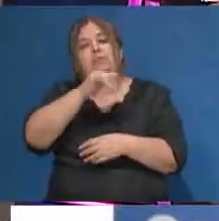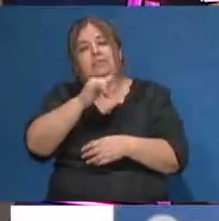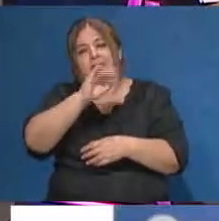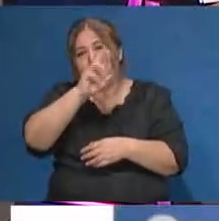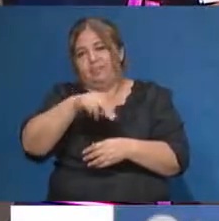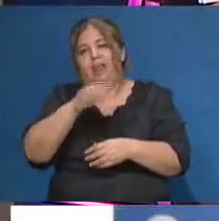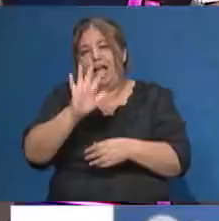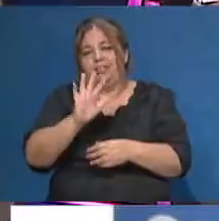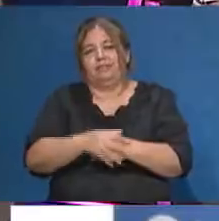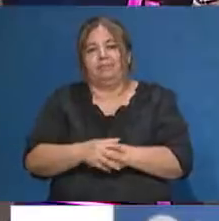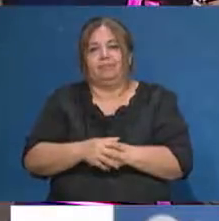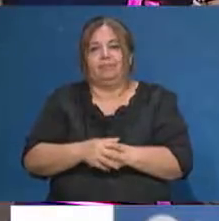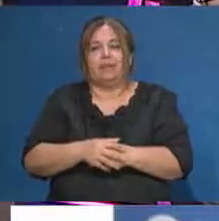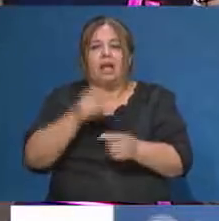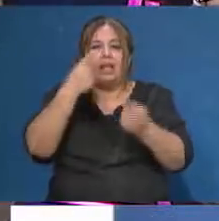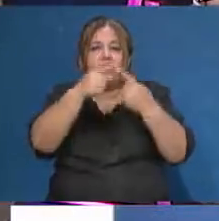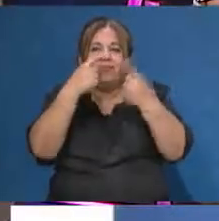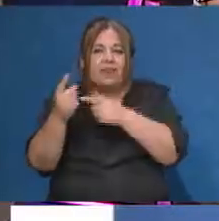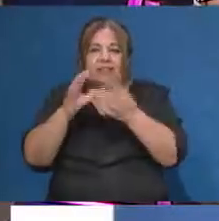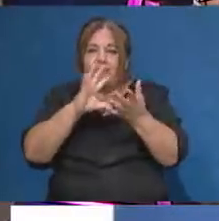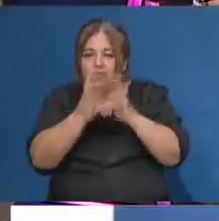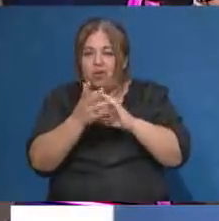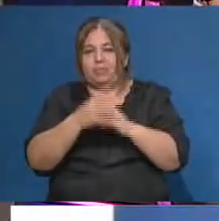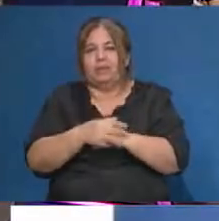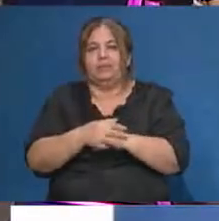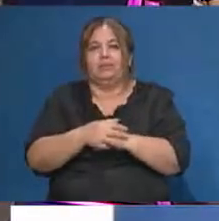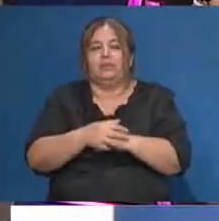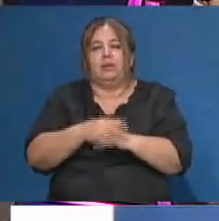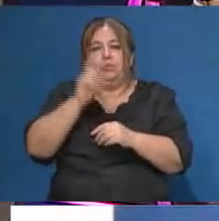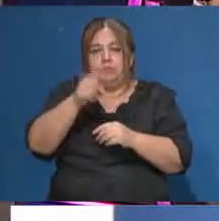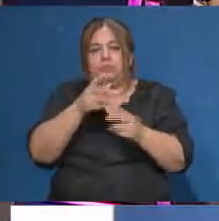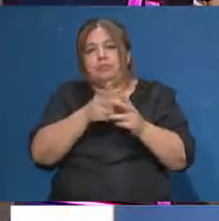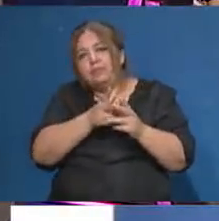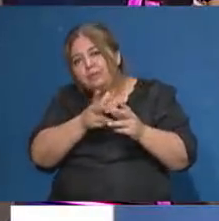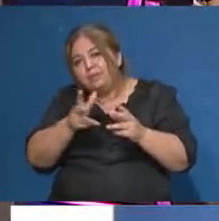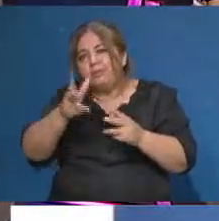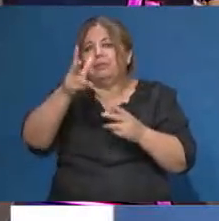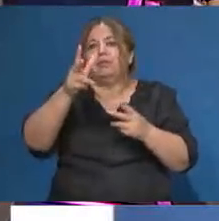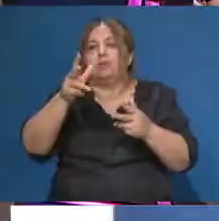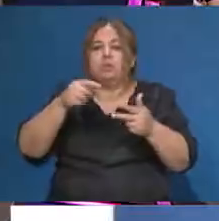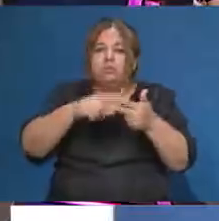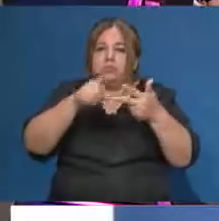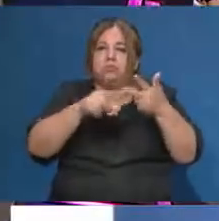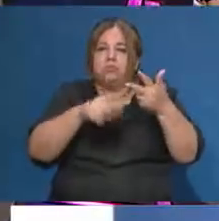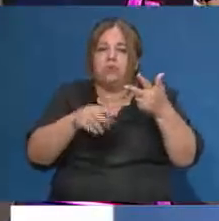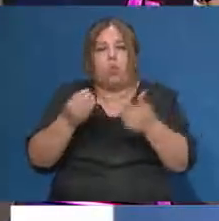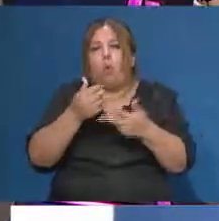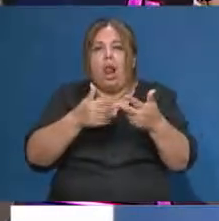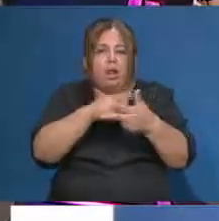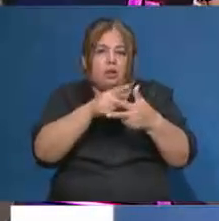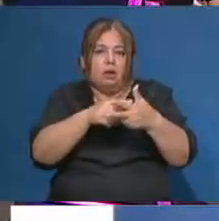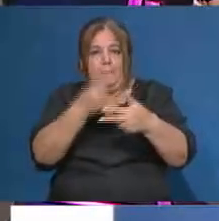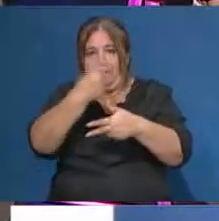Acá tenemos las distintas alternativas, ¿sí? Entonces, ajustamos el recorrido, tenemos las distintas alternativas. Vamos a elegir la primera de ellas,